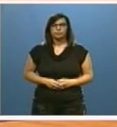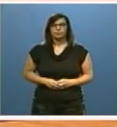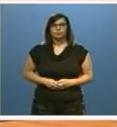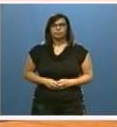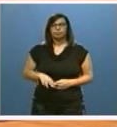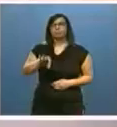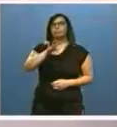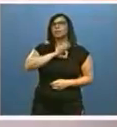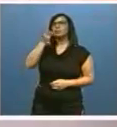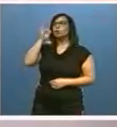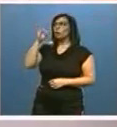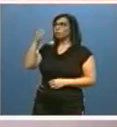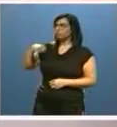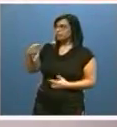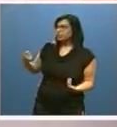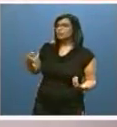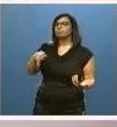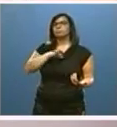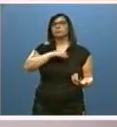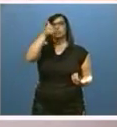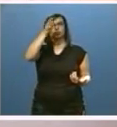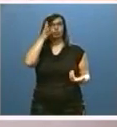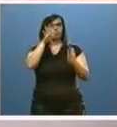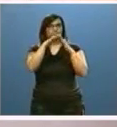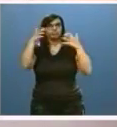Señora Presidenta, señoras y señores procuradores,